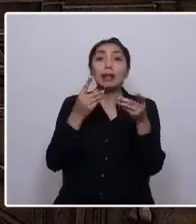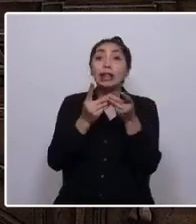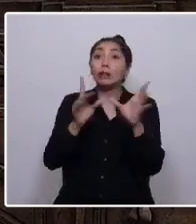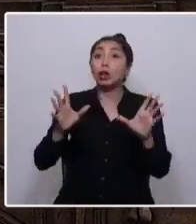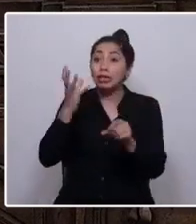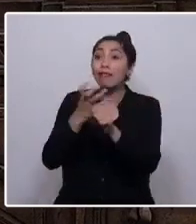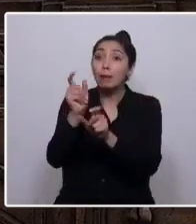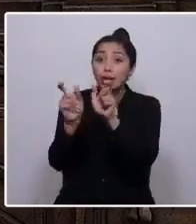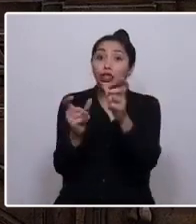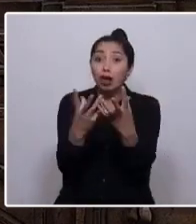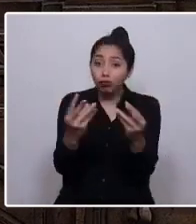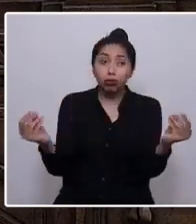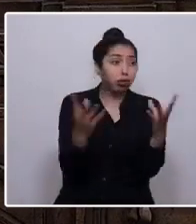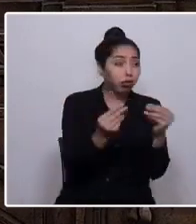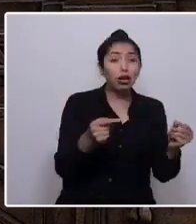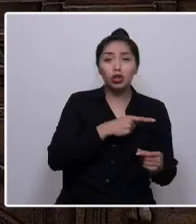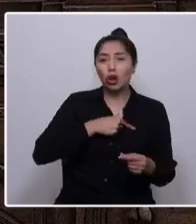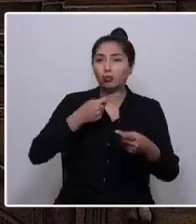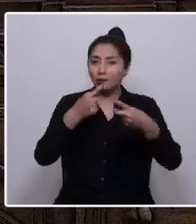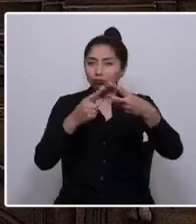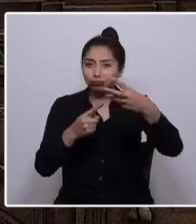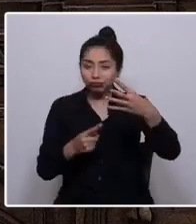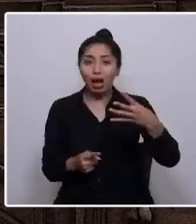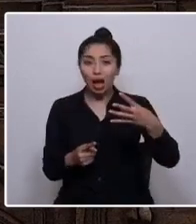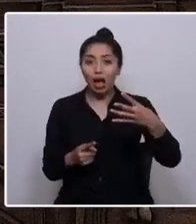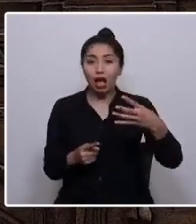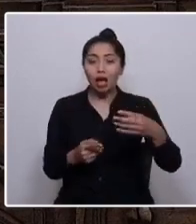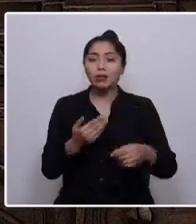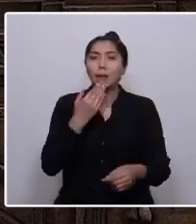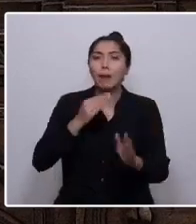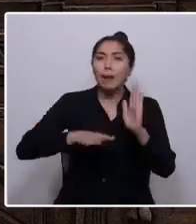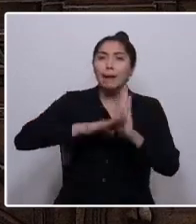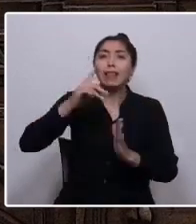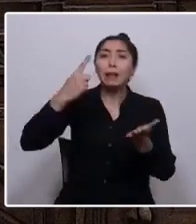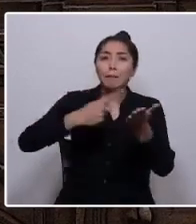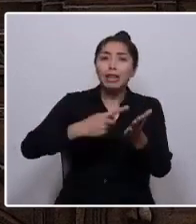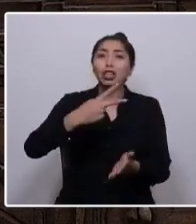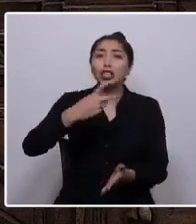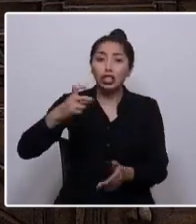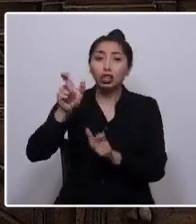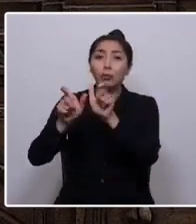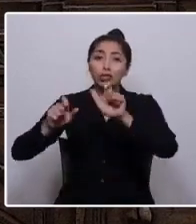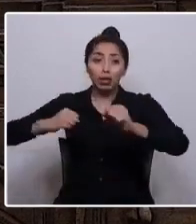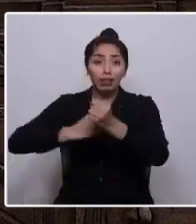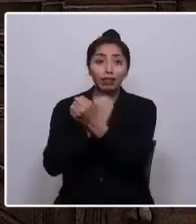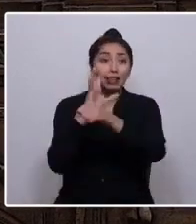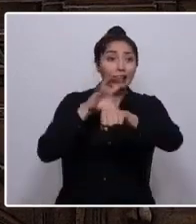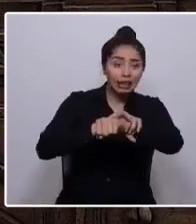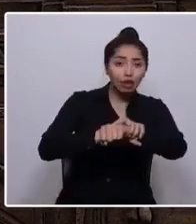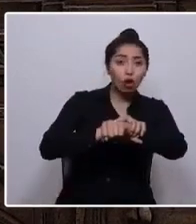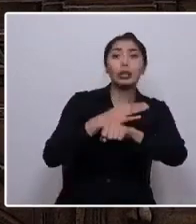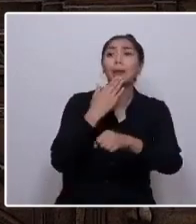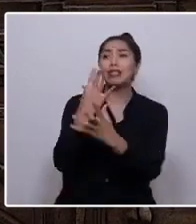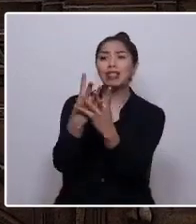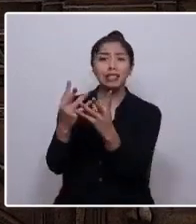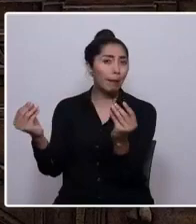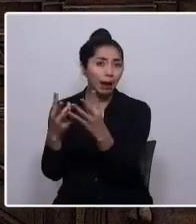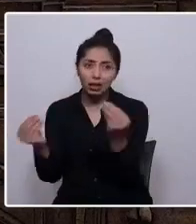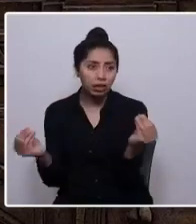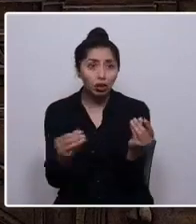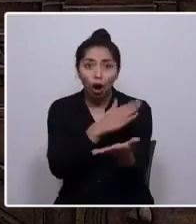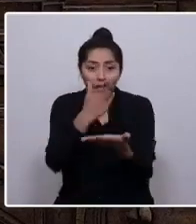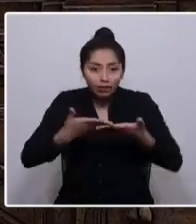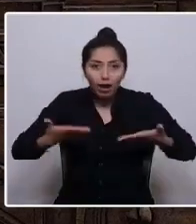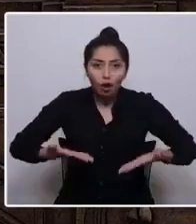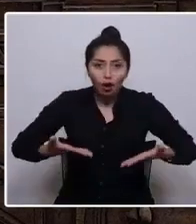Buenante, José Vergara, Ramón Pacheco y los más de 1.200 detenidos desaparecidos y desaparecidas hasta ahora desde el